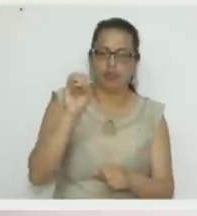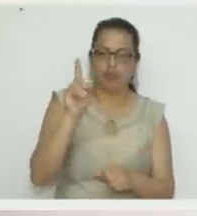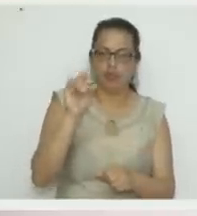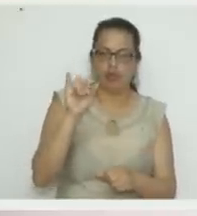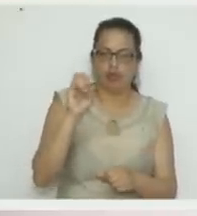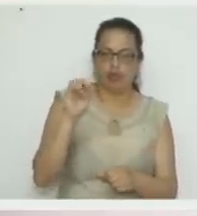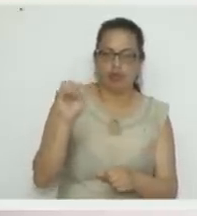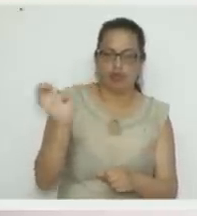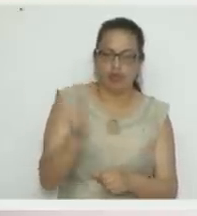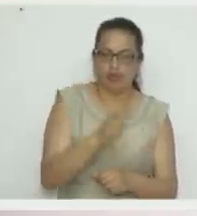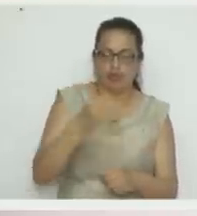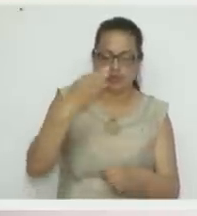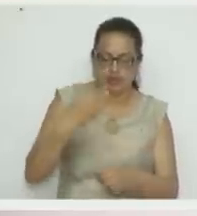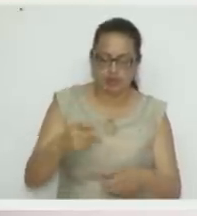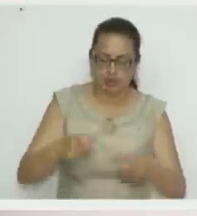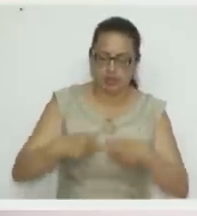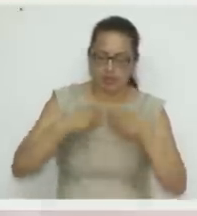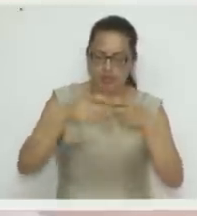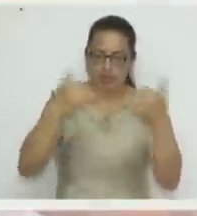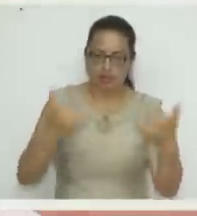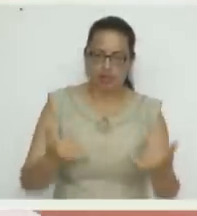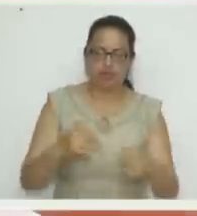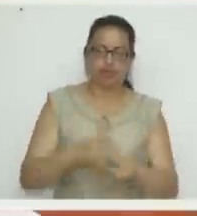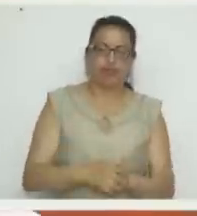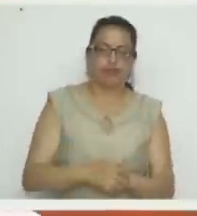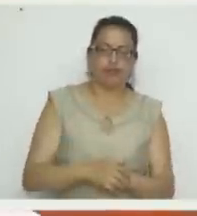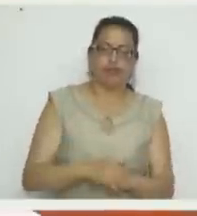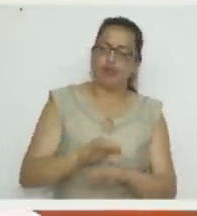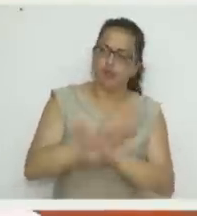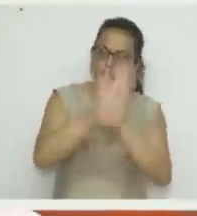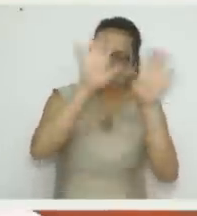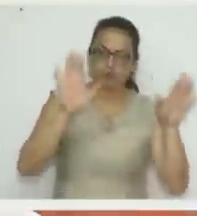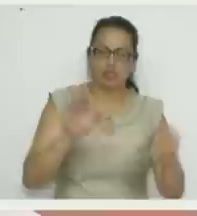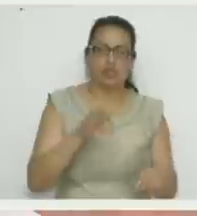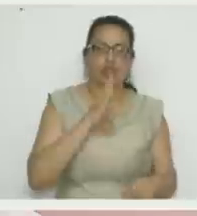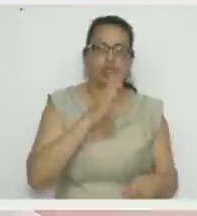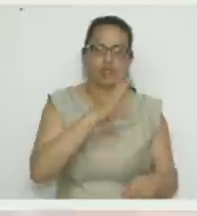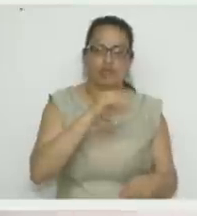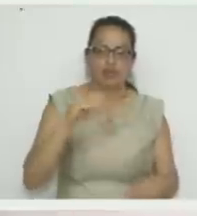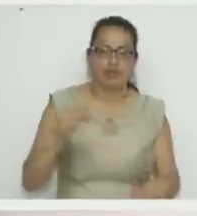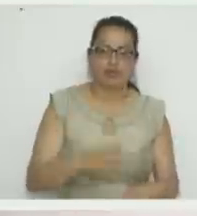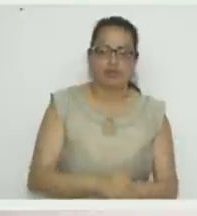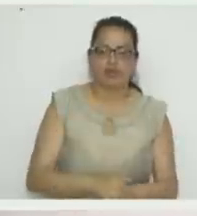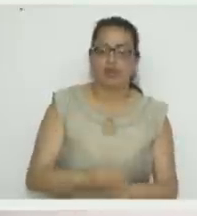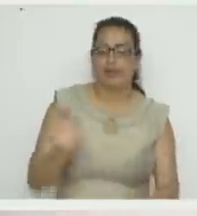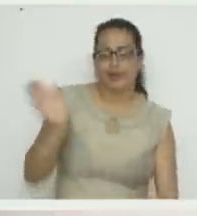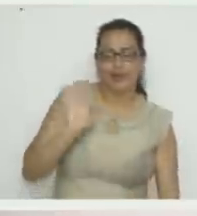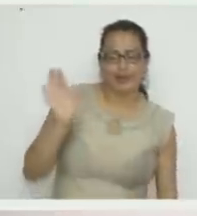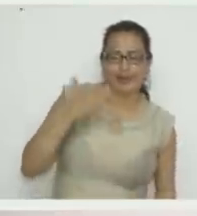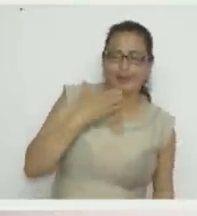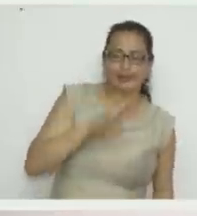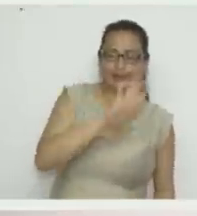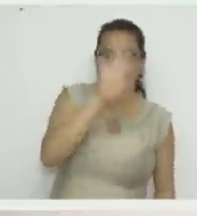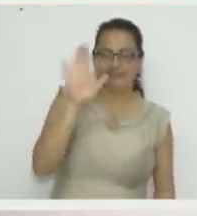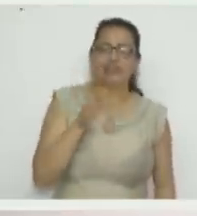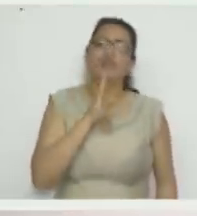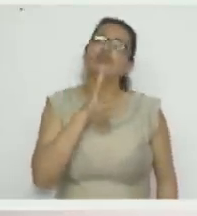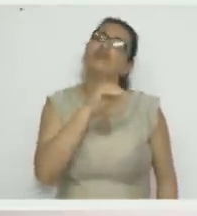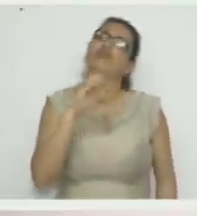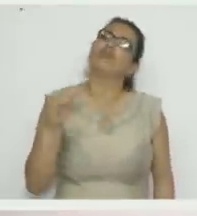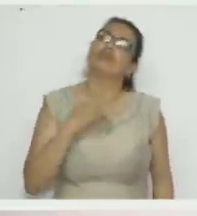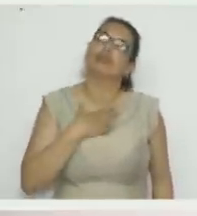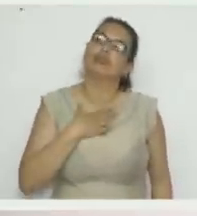hemos obsequiado acá en nuestro programa. Buenos días, ¿con quién hablamos? Señora Luzmila, buenos días. ¿Con quién hablamos?